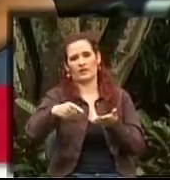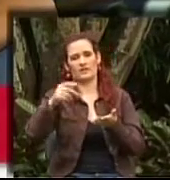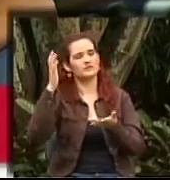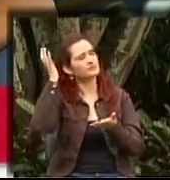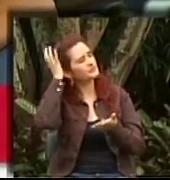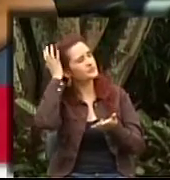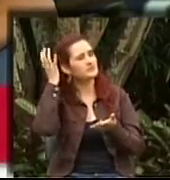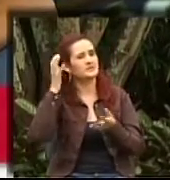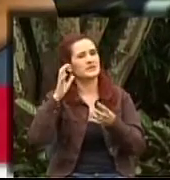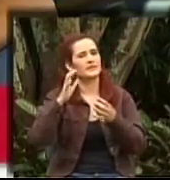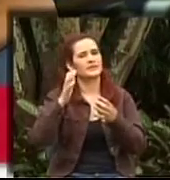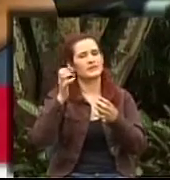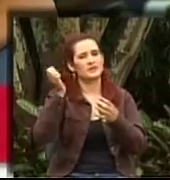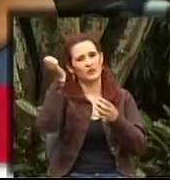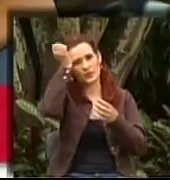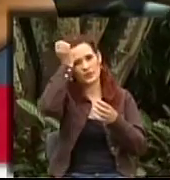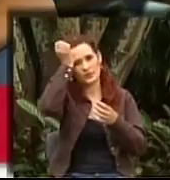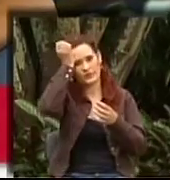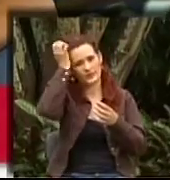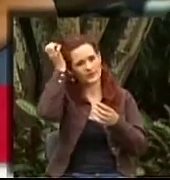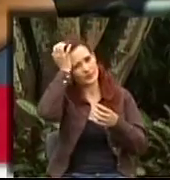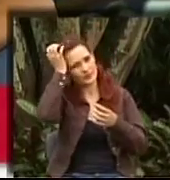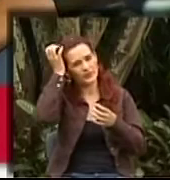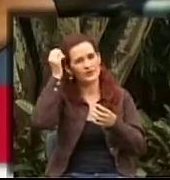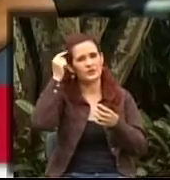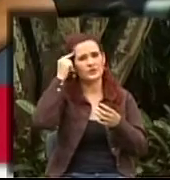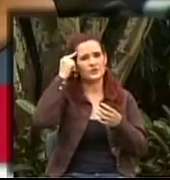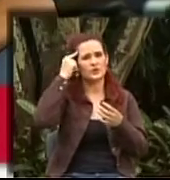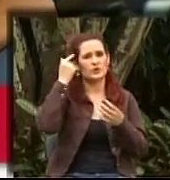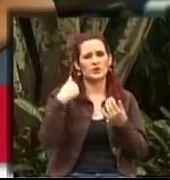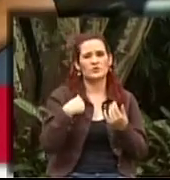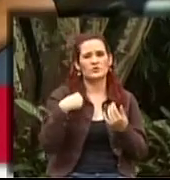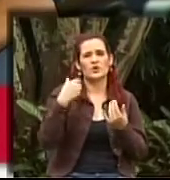Ya he 32 años y yo tengo 78.